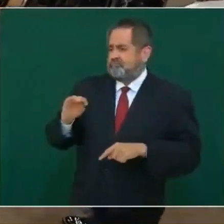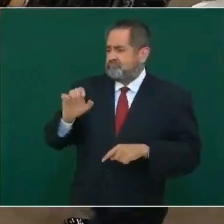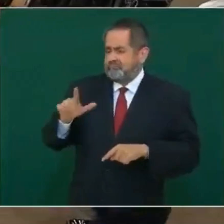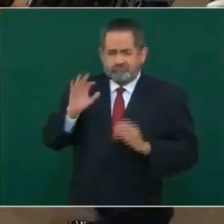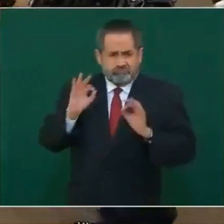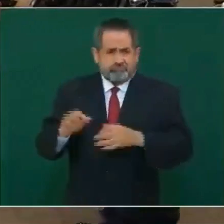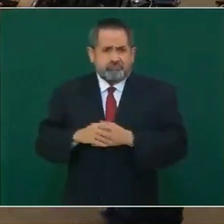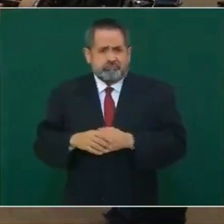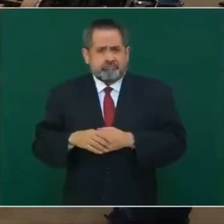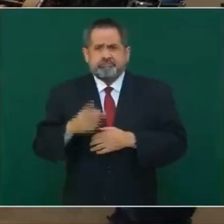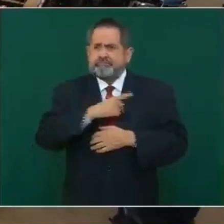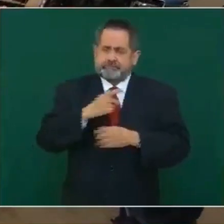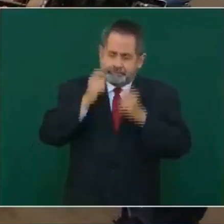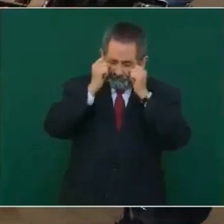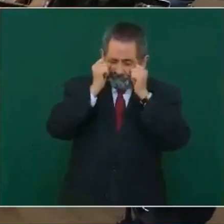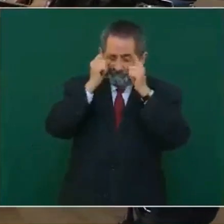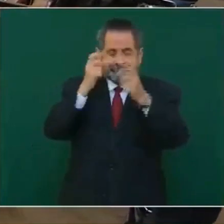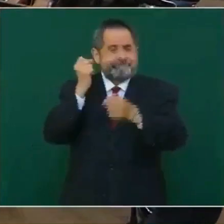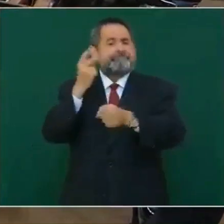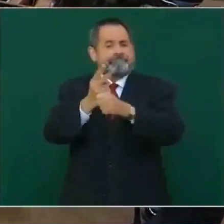que no se levantan temprano.